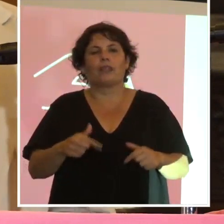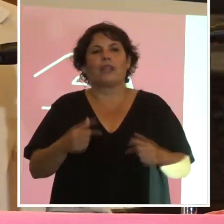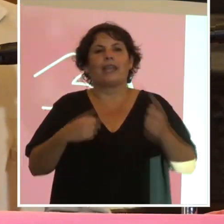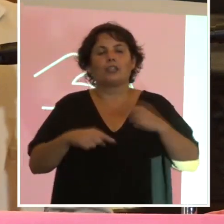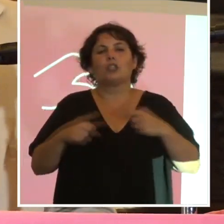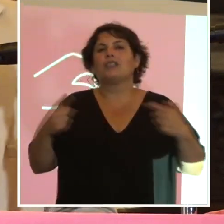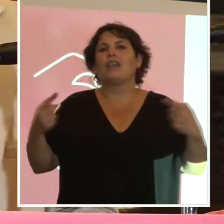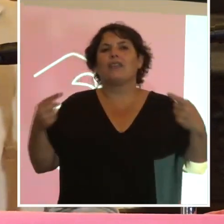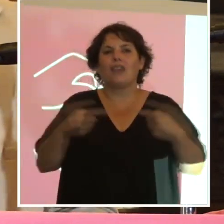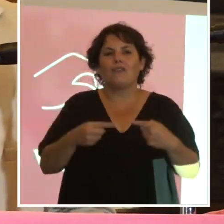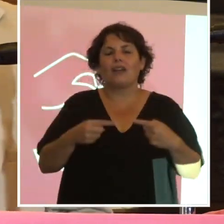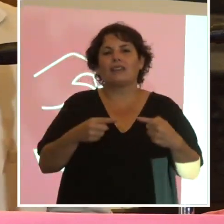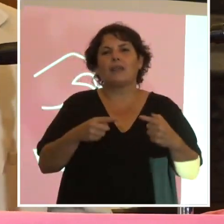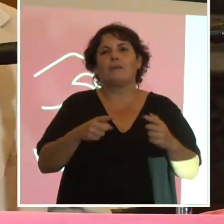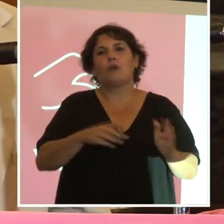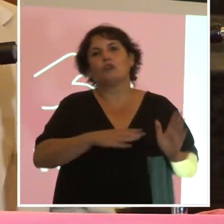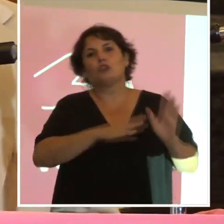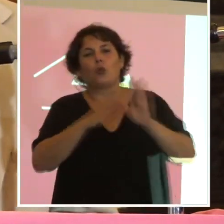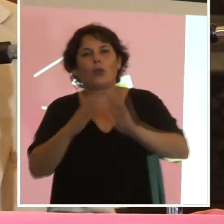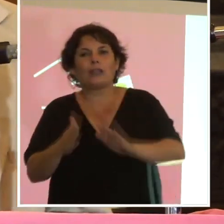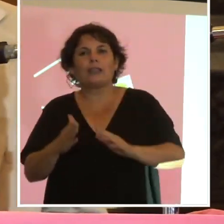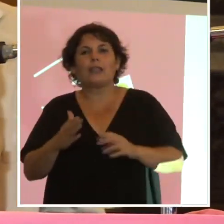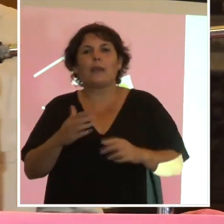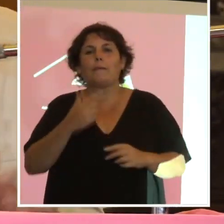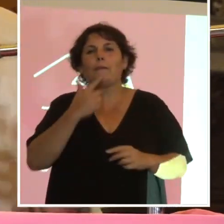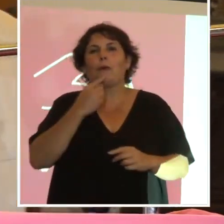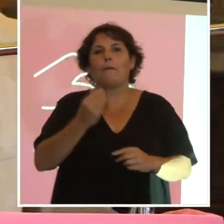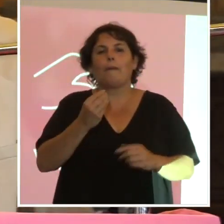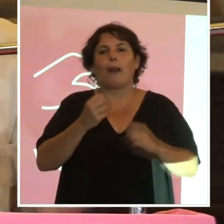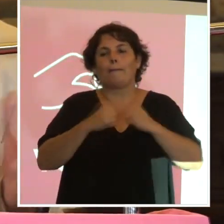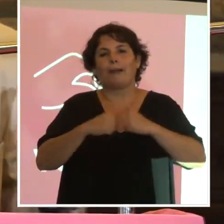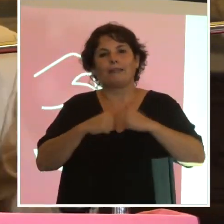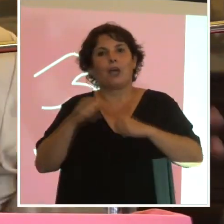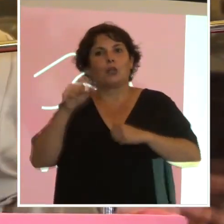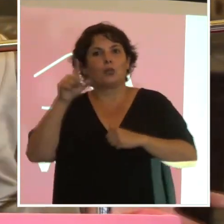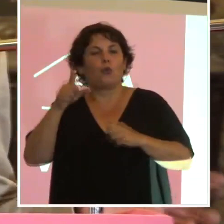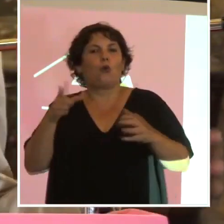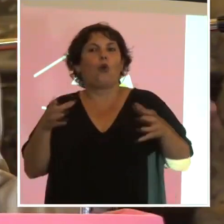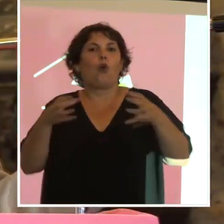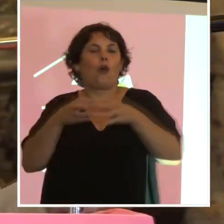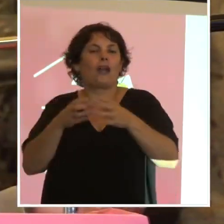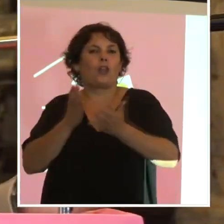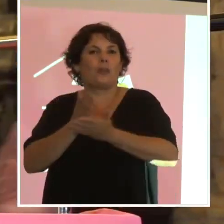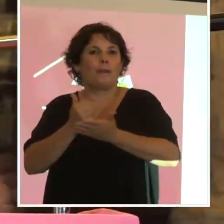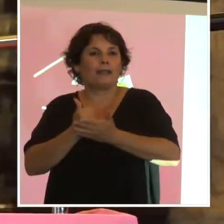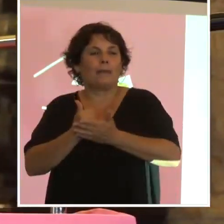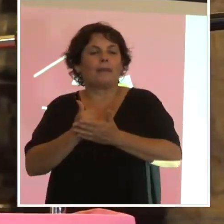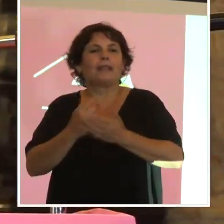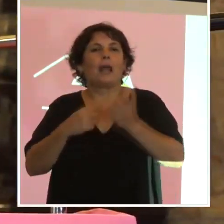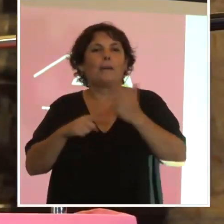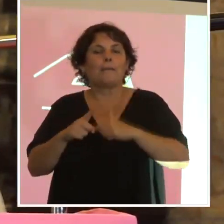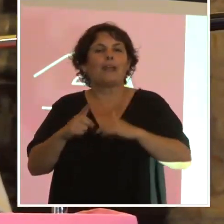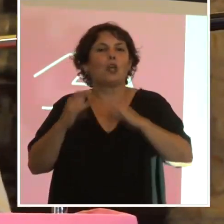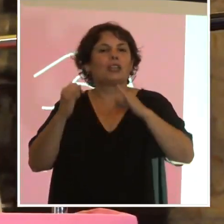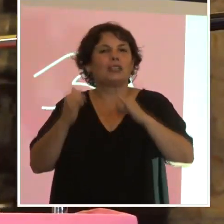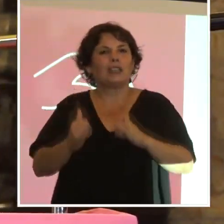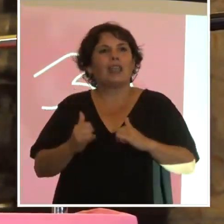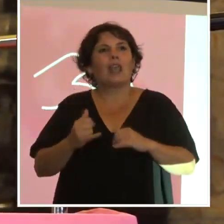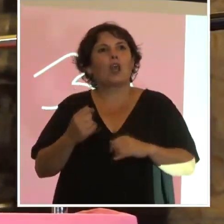Debatimos todo el tiempo, hace largos años en la Junta Departamental de Paysandú, que es un órgano parlamentario más humilde, pero tiene una